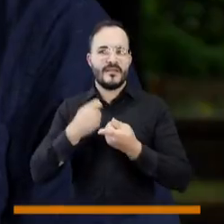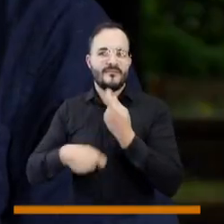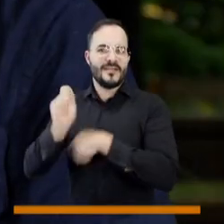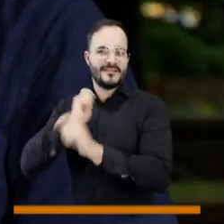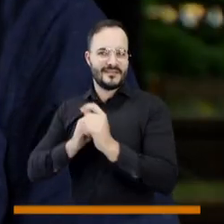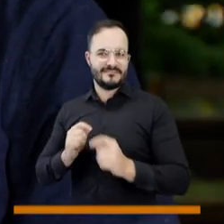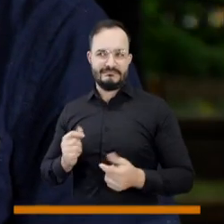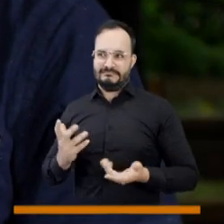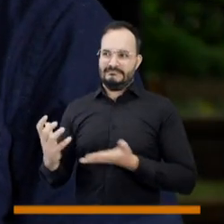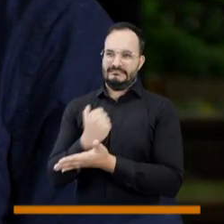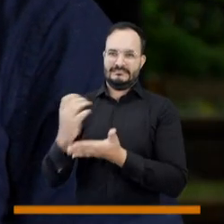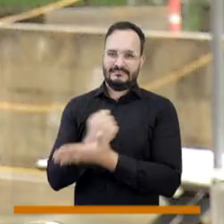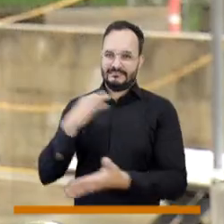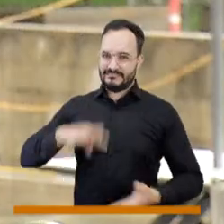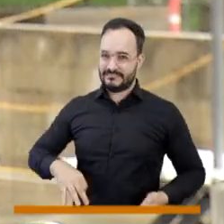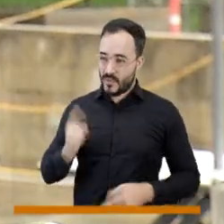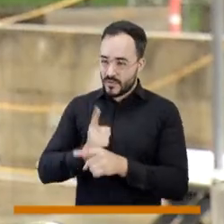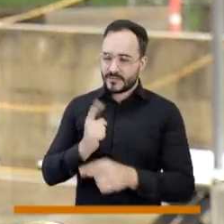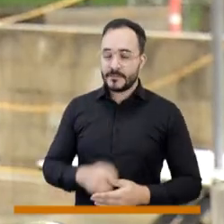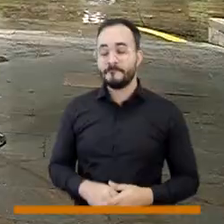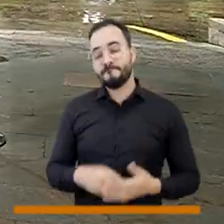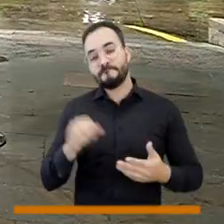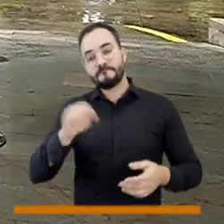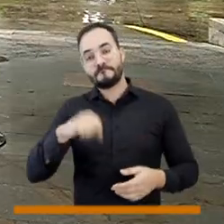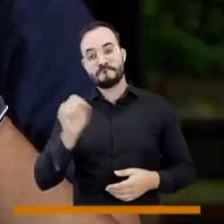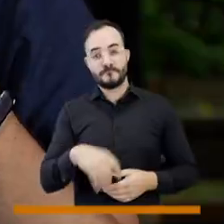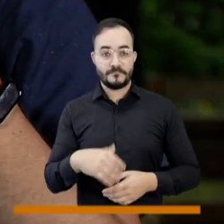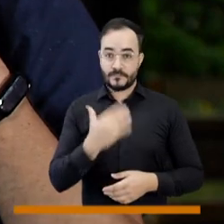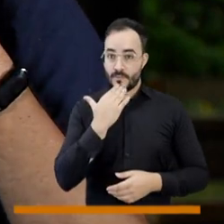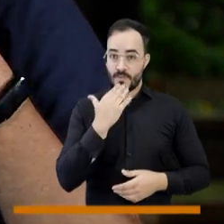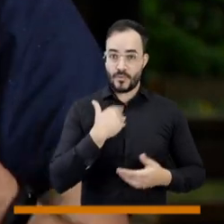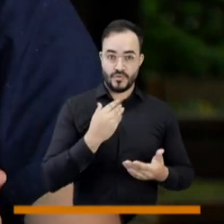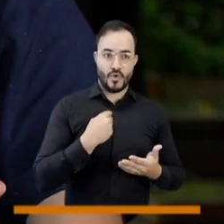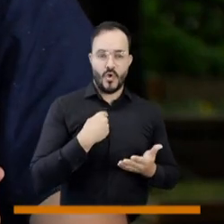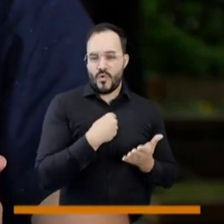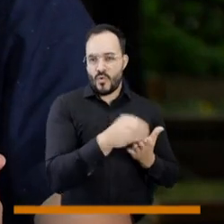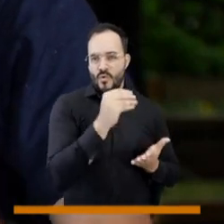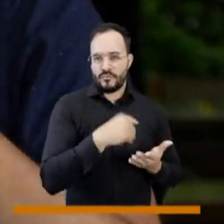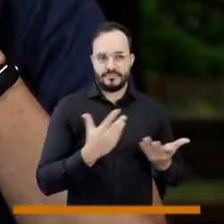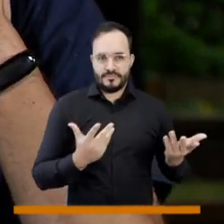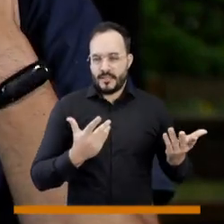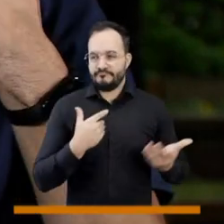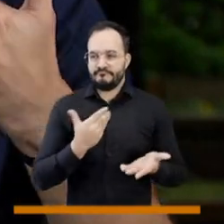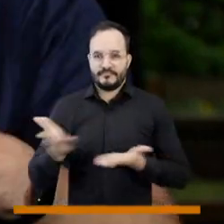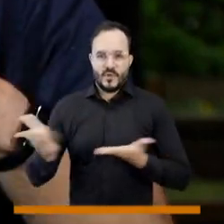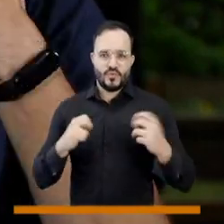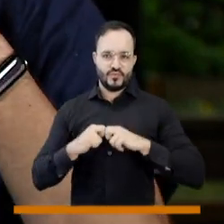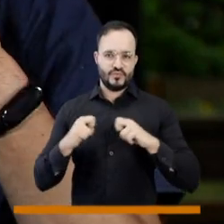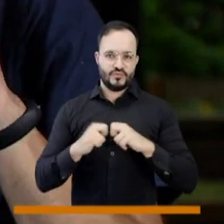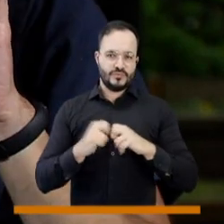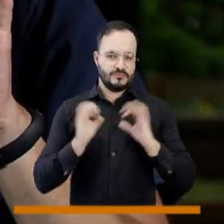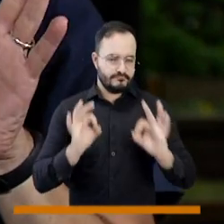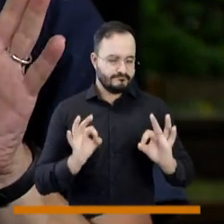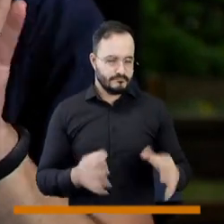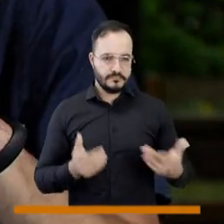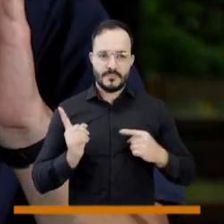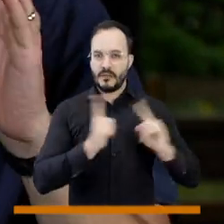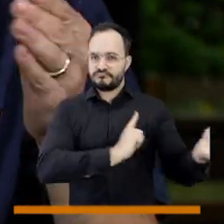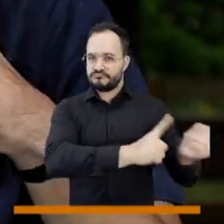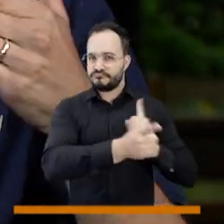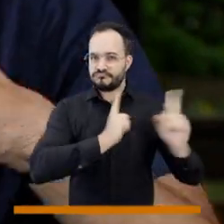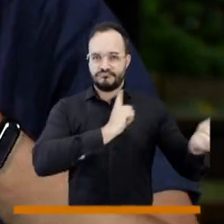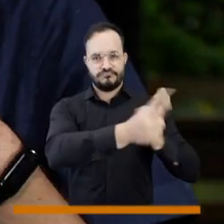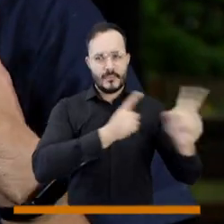generadores distribuidos a ver cómo se mastica eso. Bueno, un prosumidor es yo genero mi propia energía y yo se la vendo la energía a la red ¿cierto?